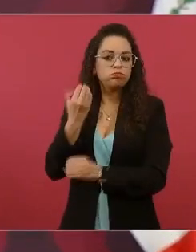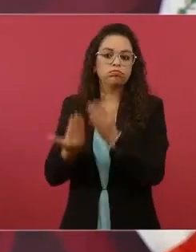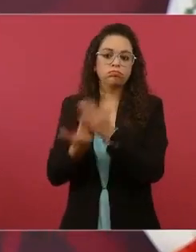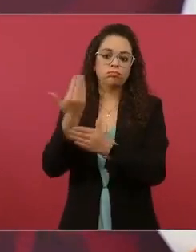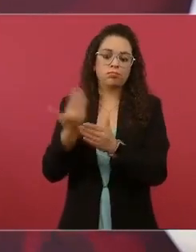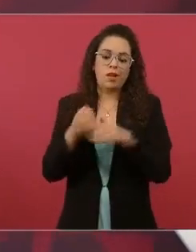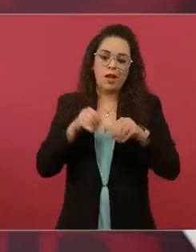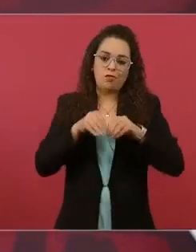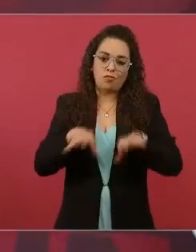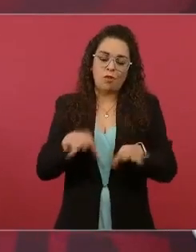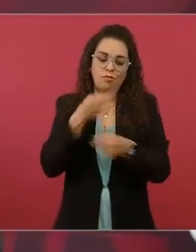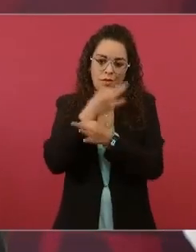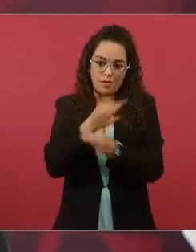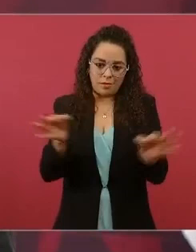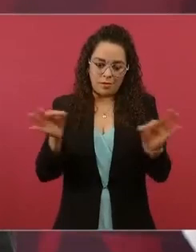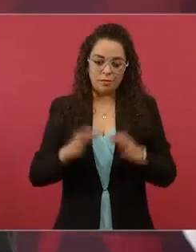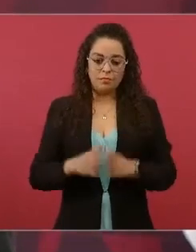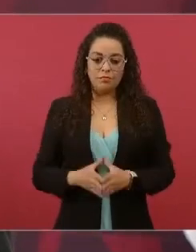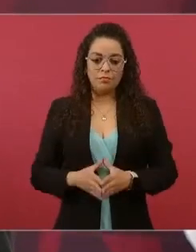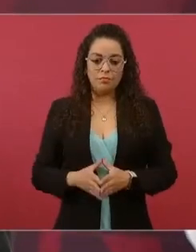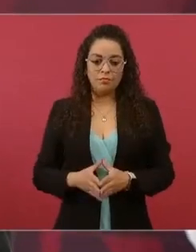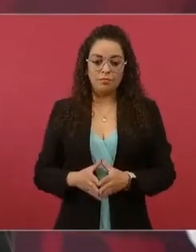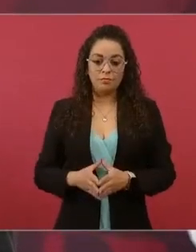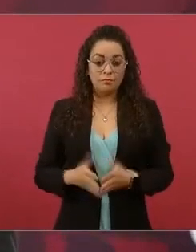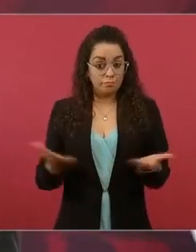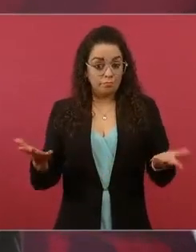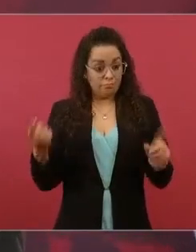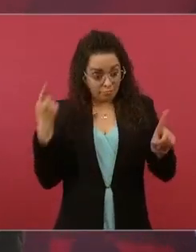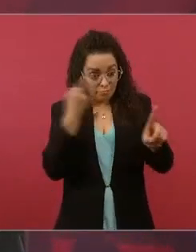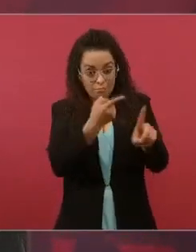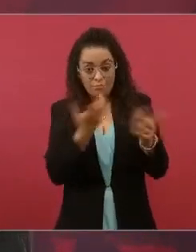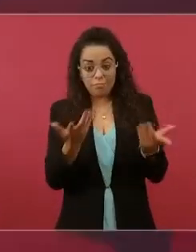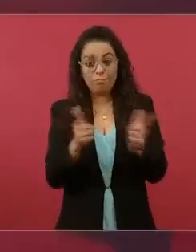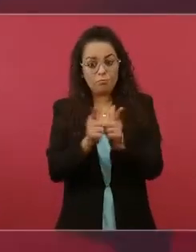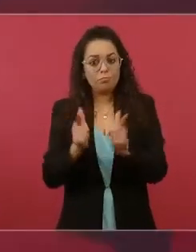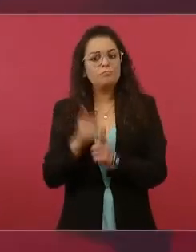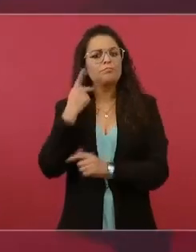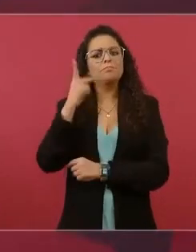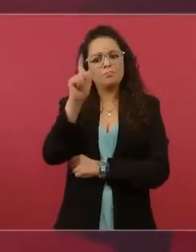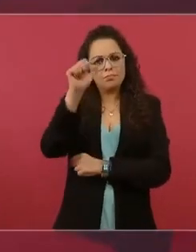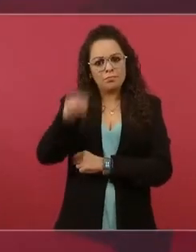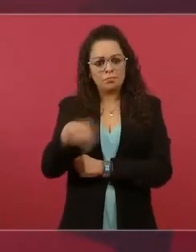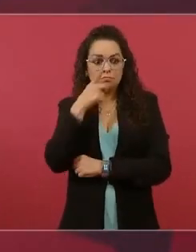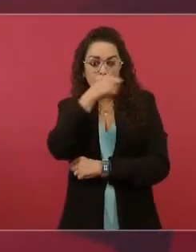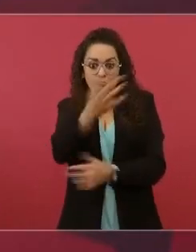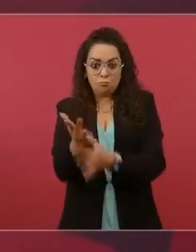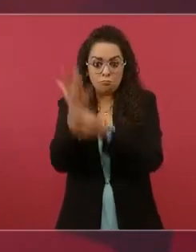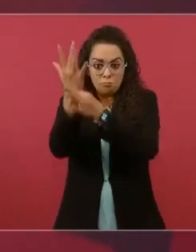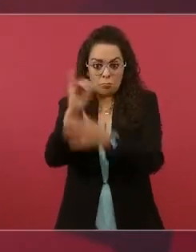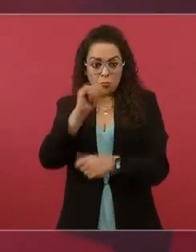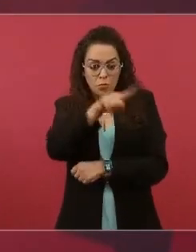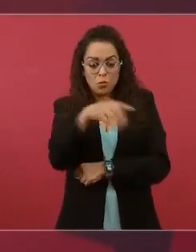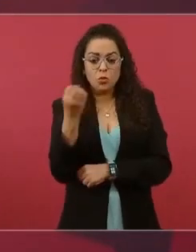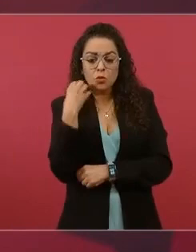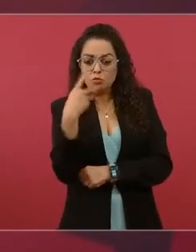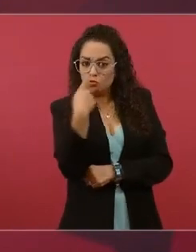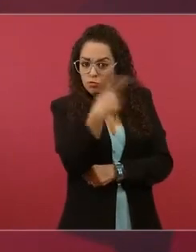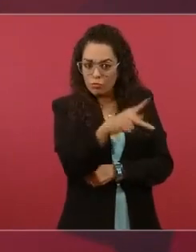los del PAN entonces dijeron que ellos iban a hacer su conferencia